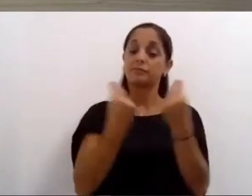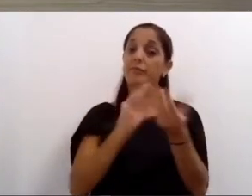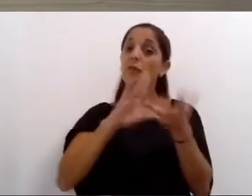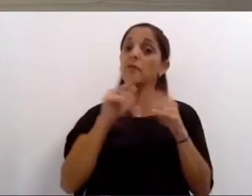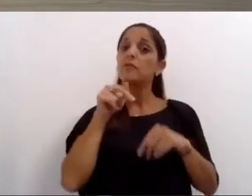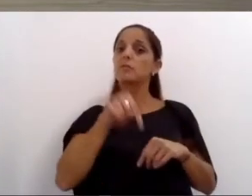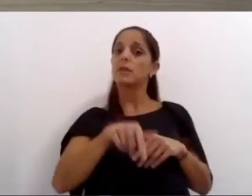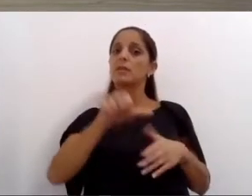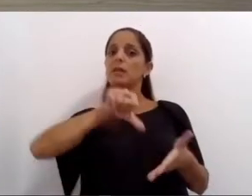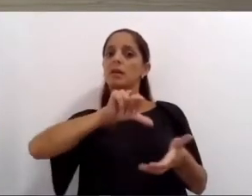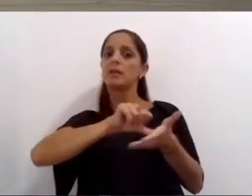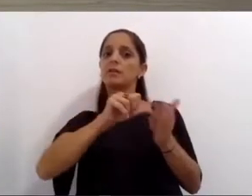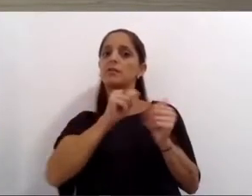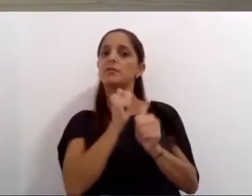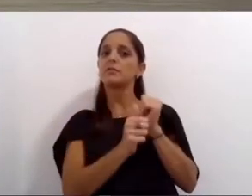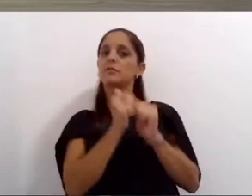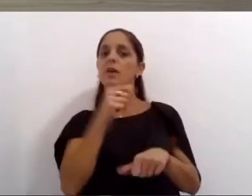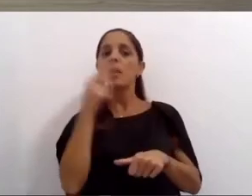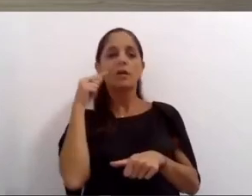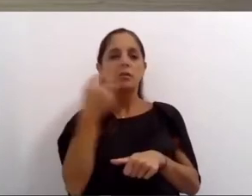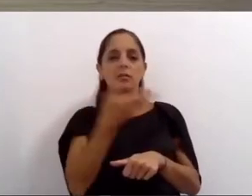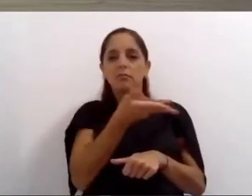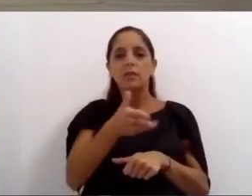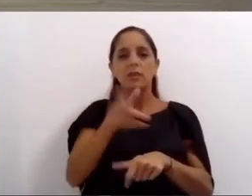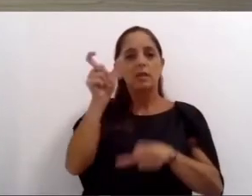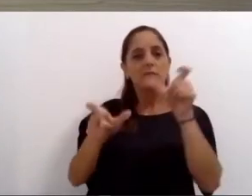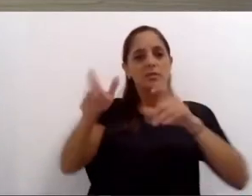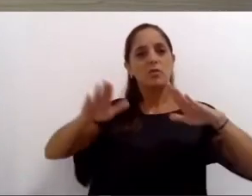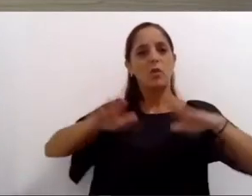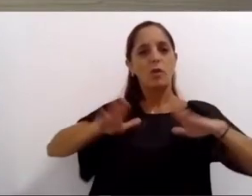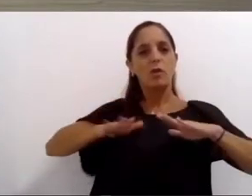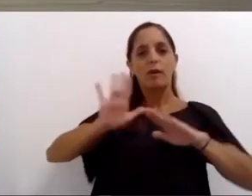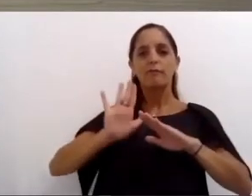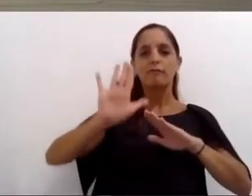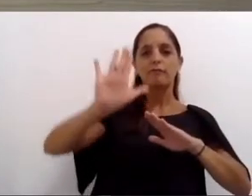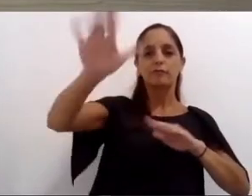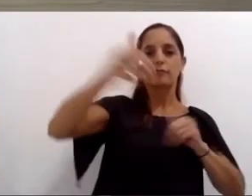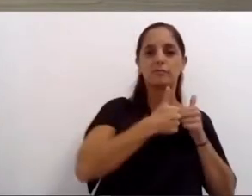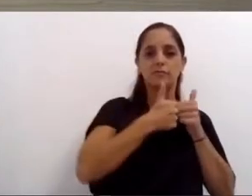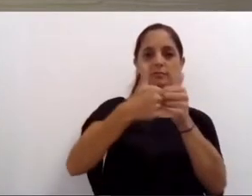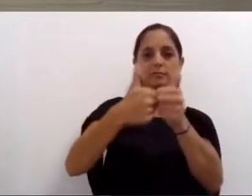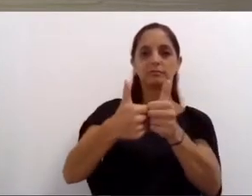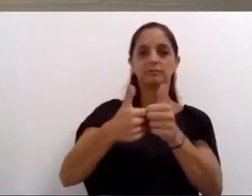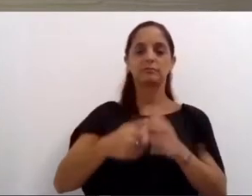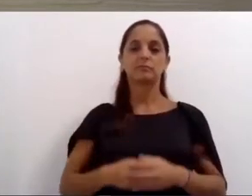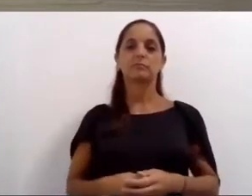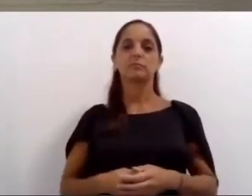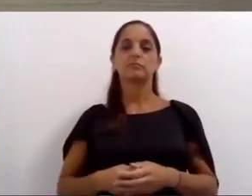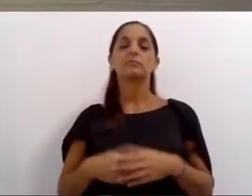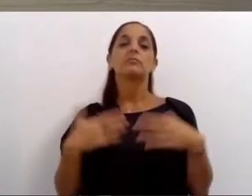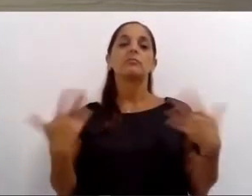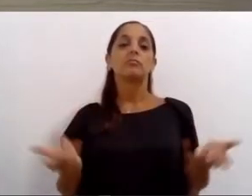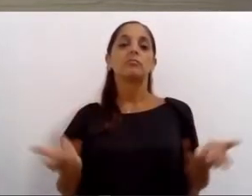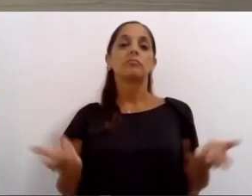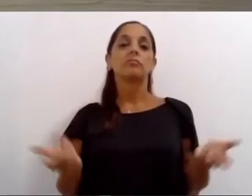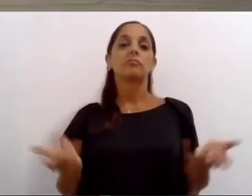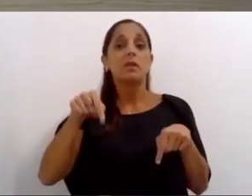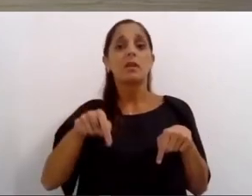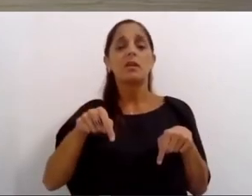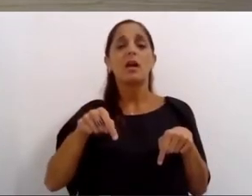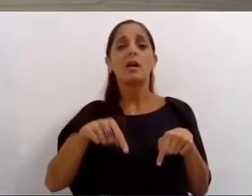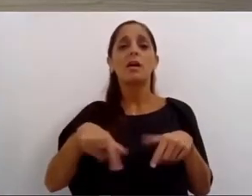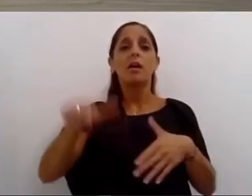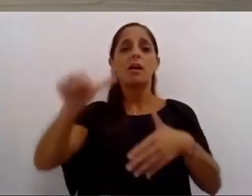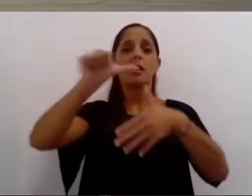y acompaña hoy la formación de nuestros deportistas del futuro asimismo vamos a hacer sede de los terceros Juegos